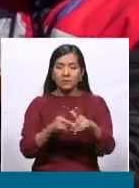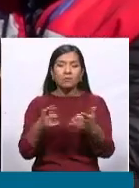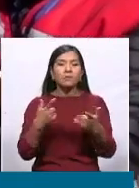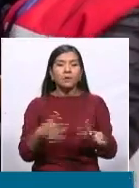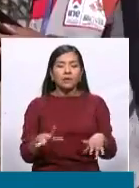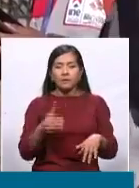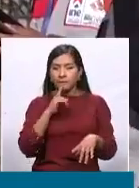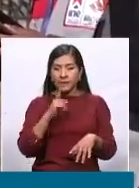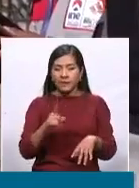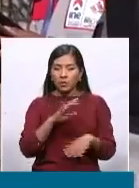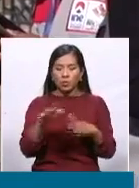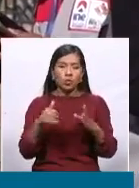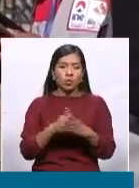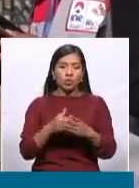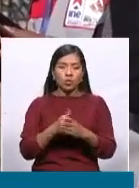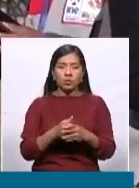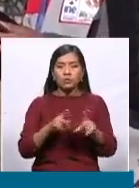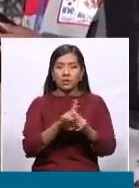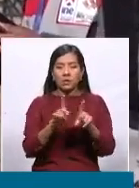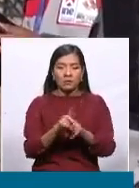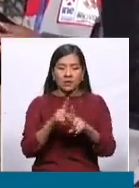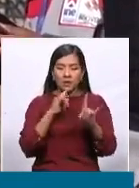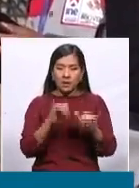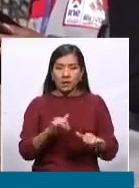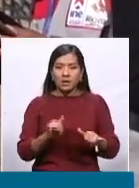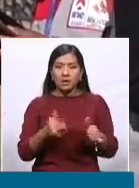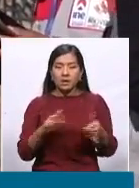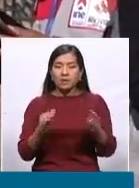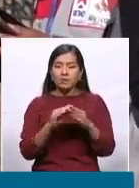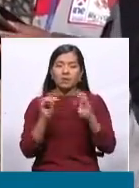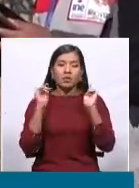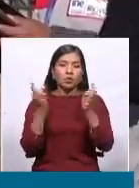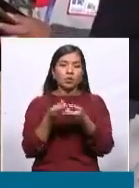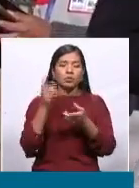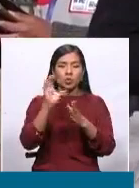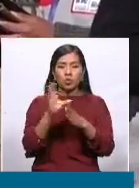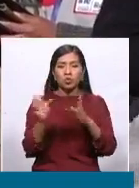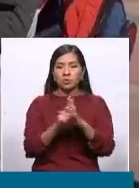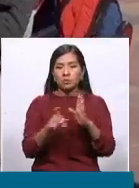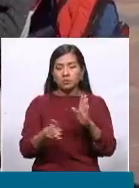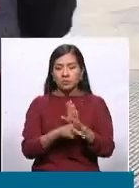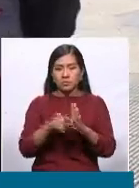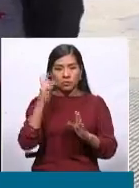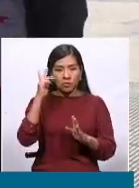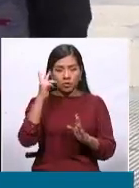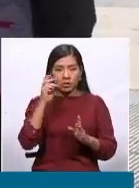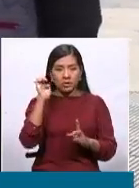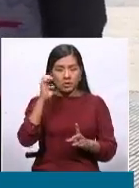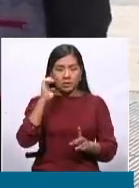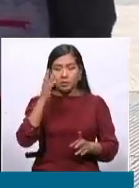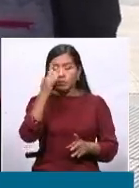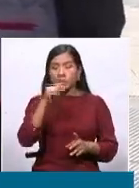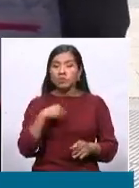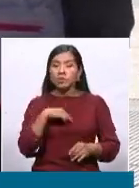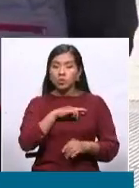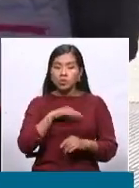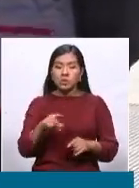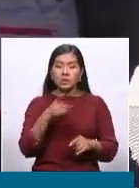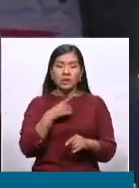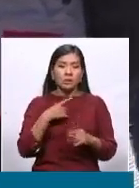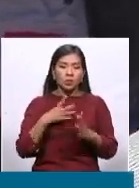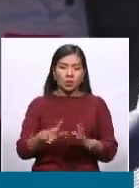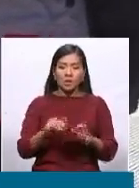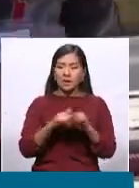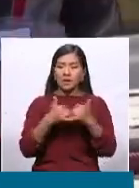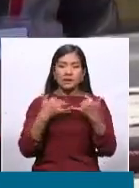circunscrito inequívocamente en el marco de la constitución política del estado porque nosotros como diputados